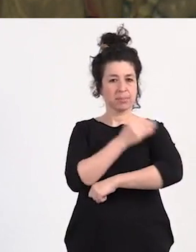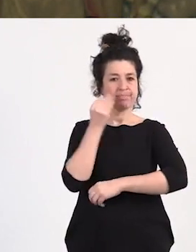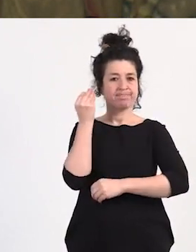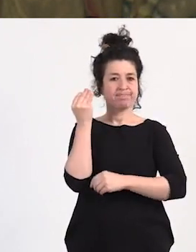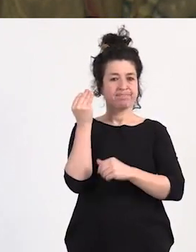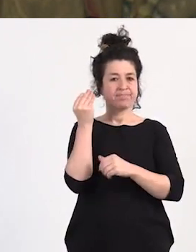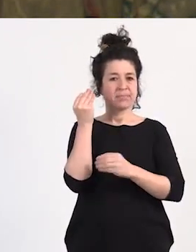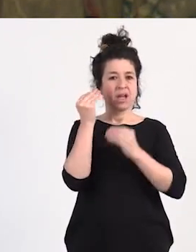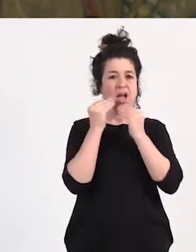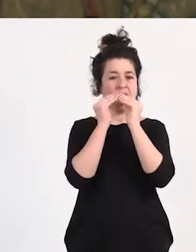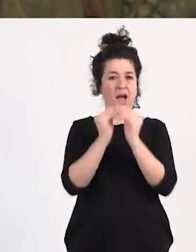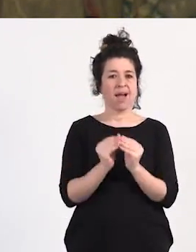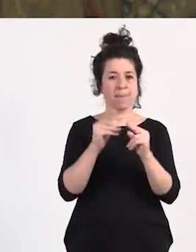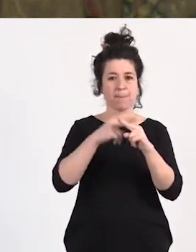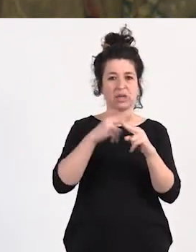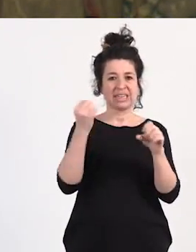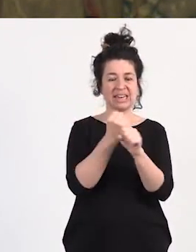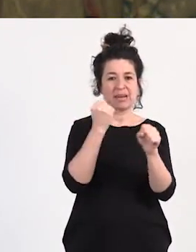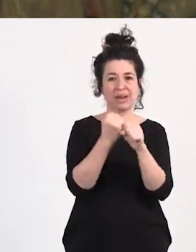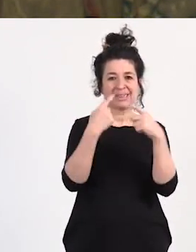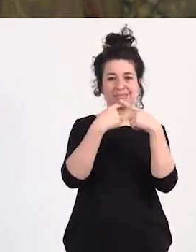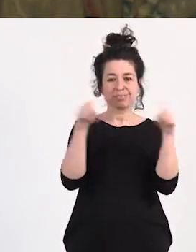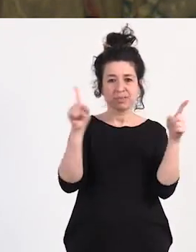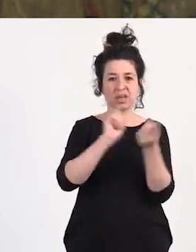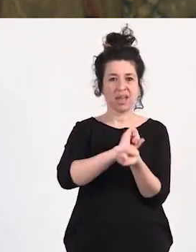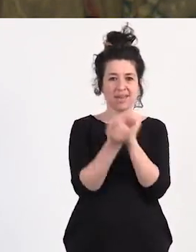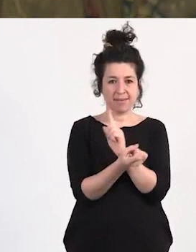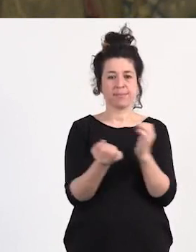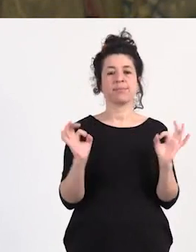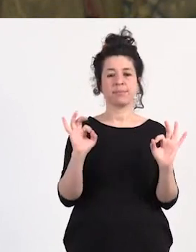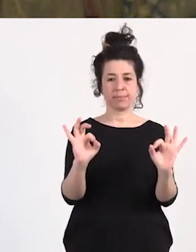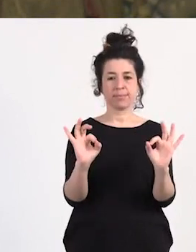políticas laborales unas políticas laborales que